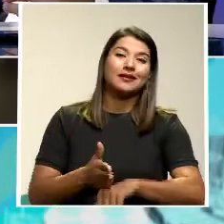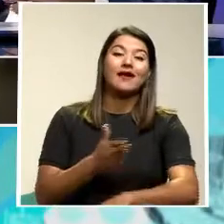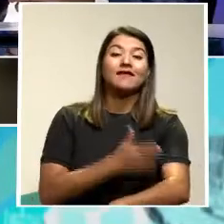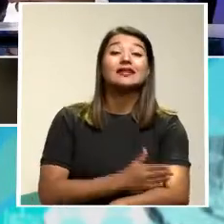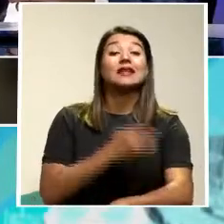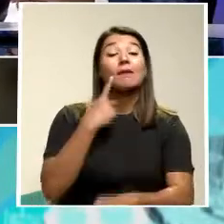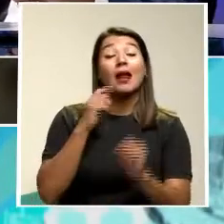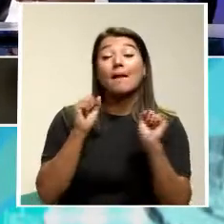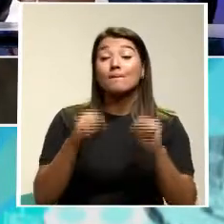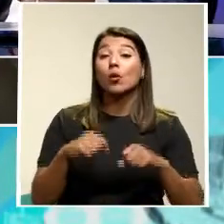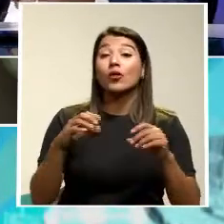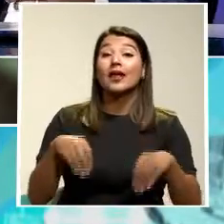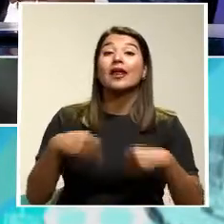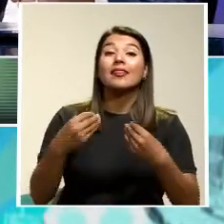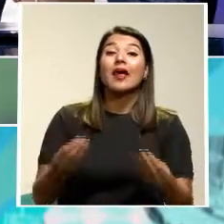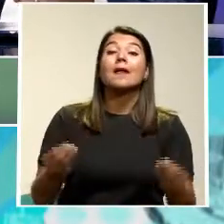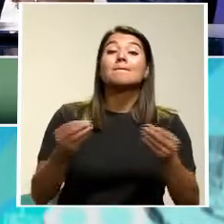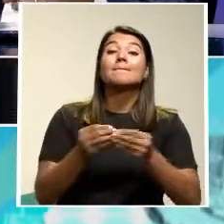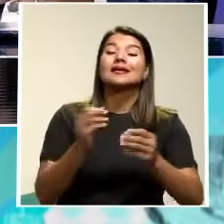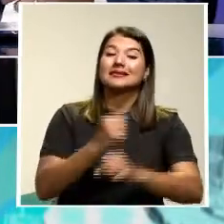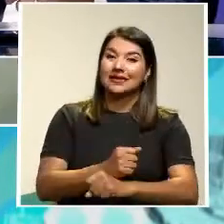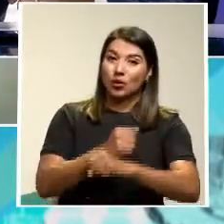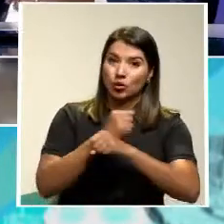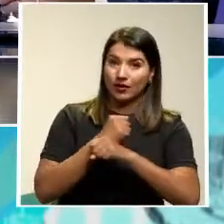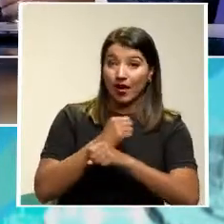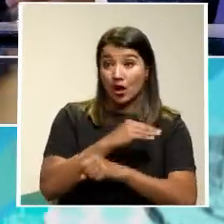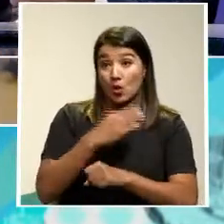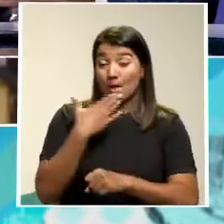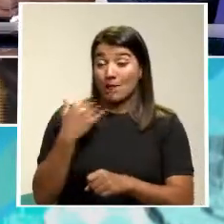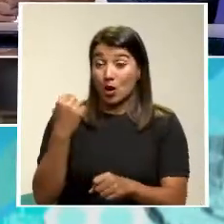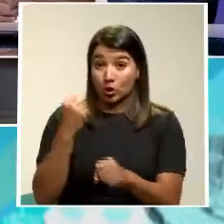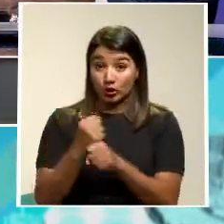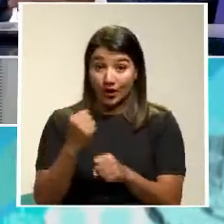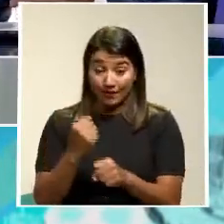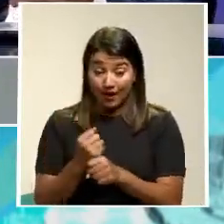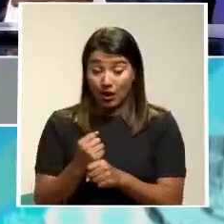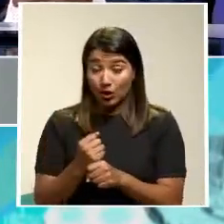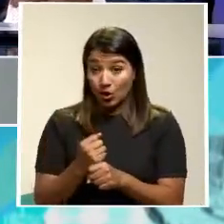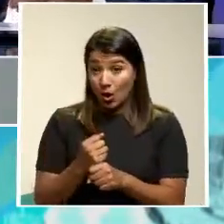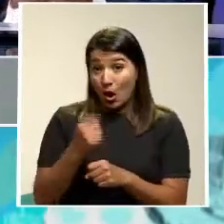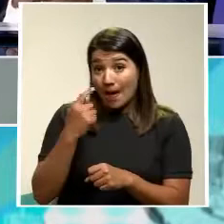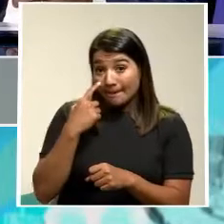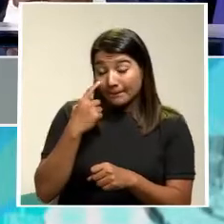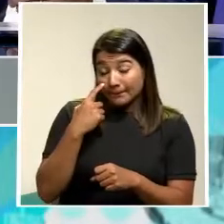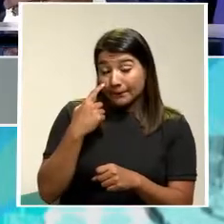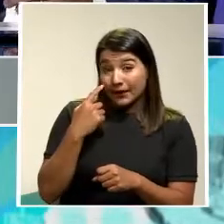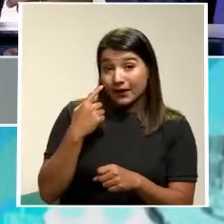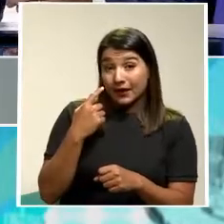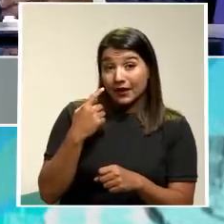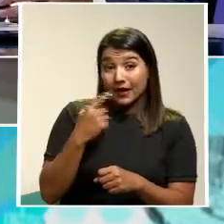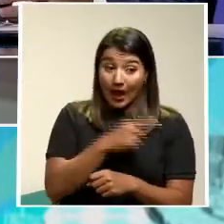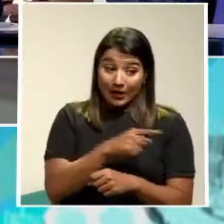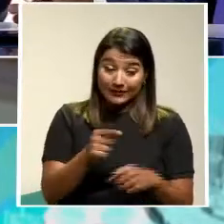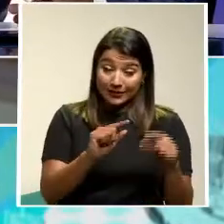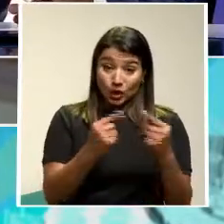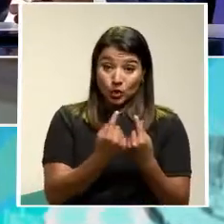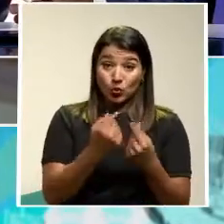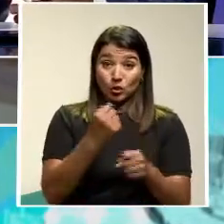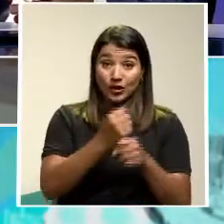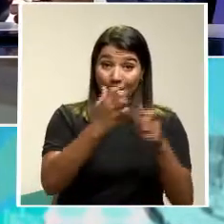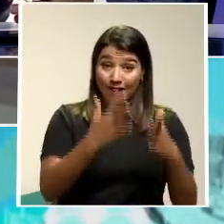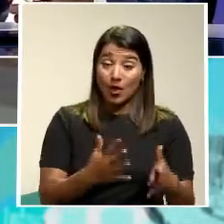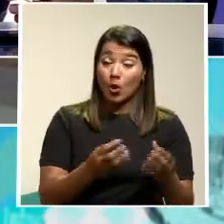Un poco de seguridad Y aunque sea De trabajo decente Como digo Lo que arroja el estudio Autónomos o no A este colectivo De trabajadores